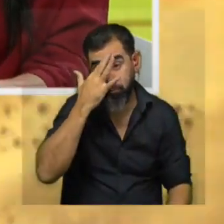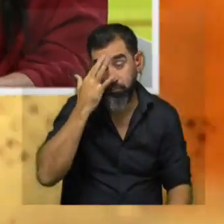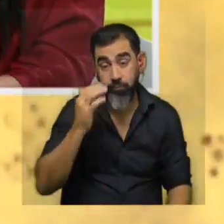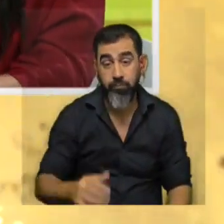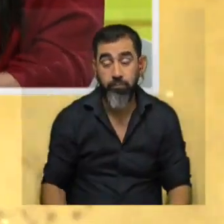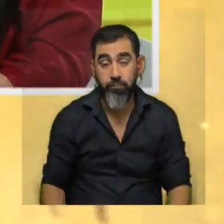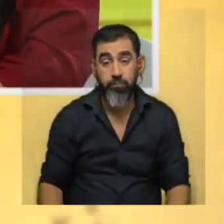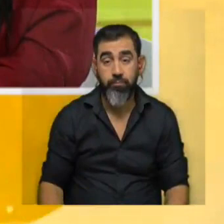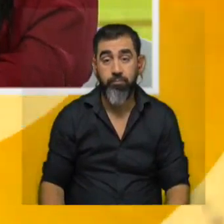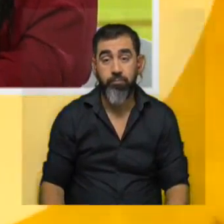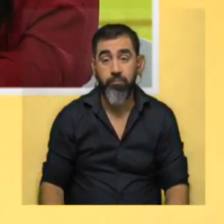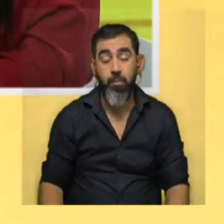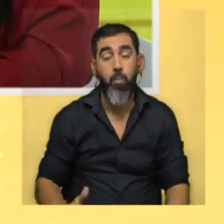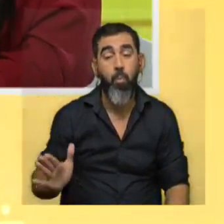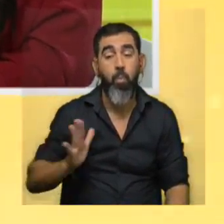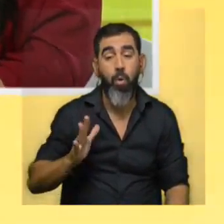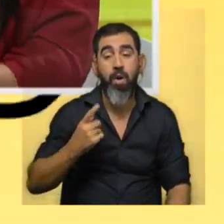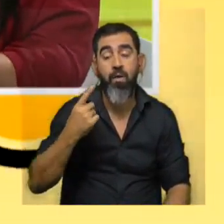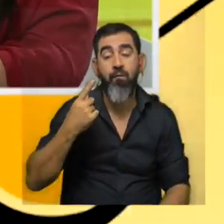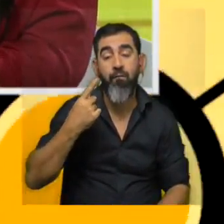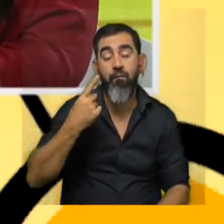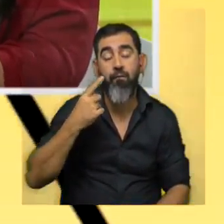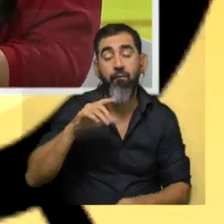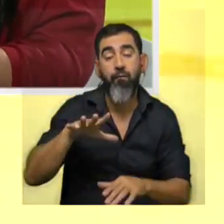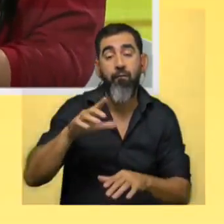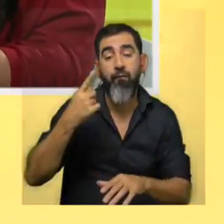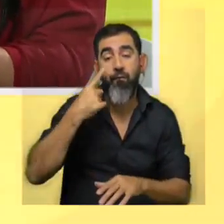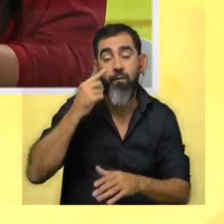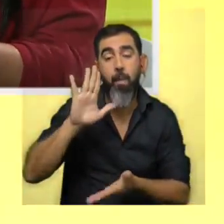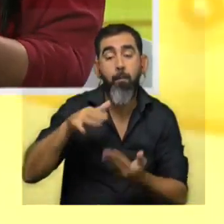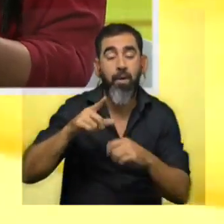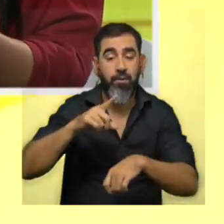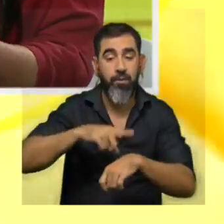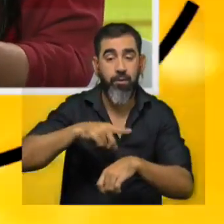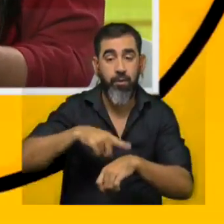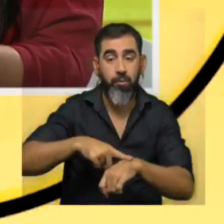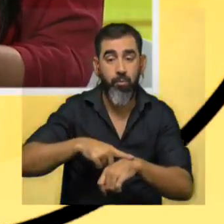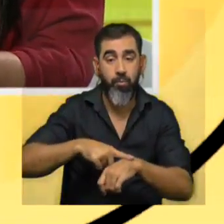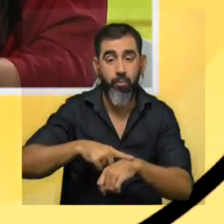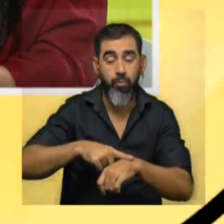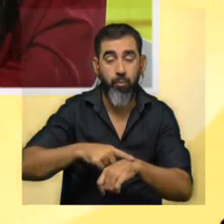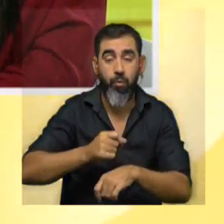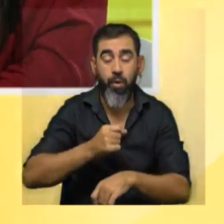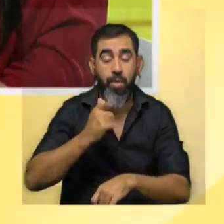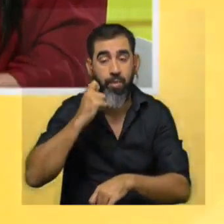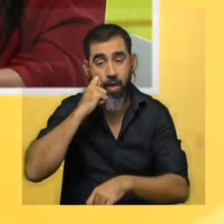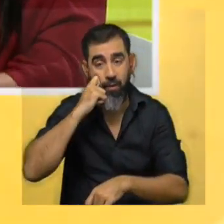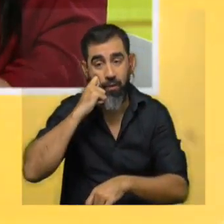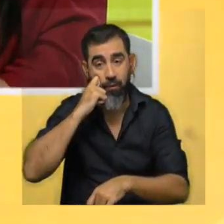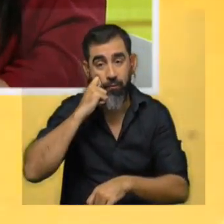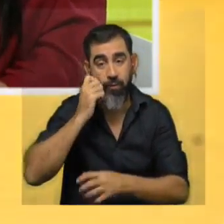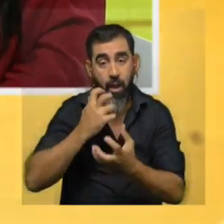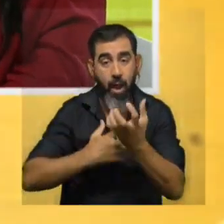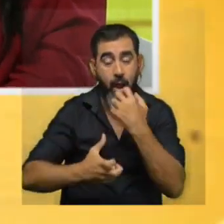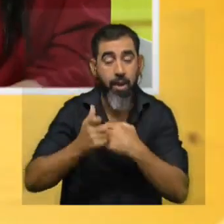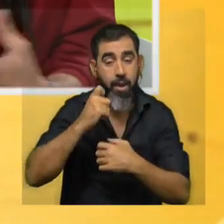que por ejemplo sabemos que las hembras son más longevas las vemos representando a los grupos más grandes en los animales más